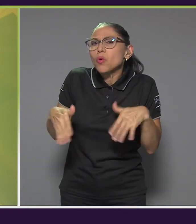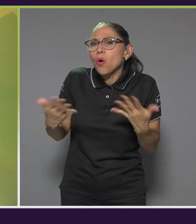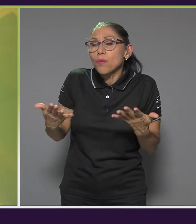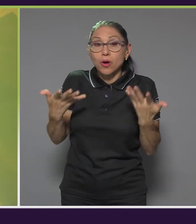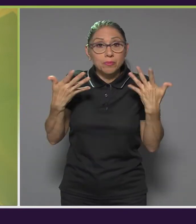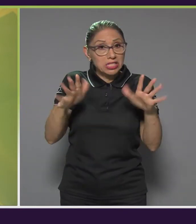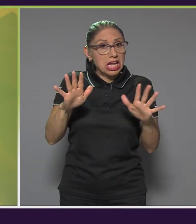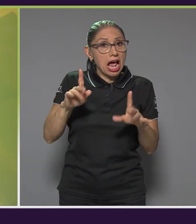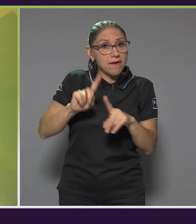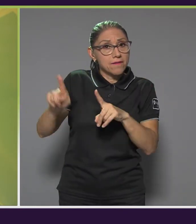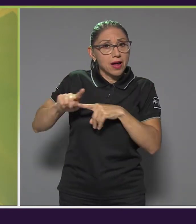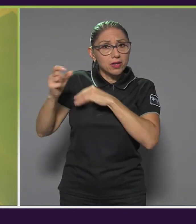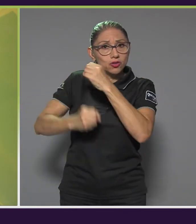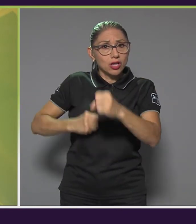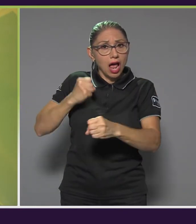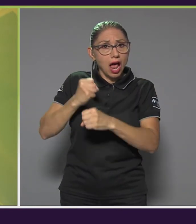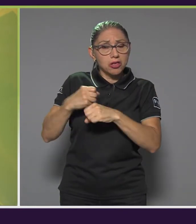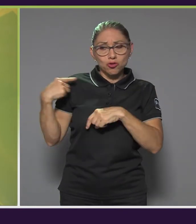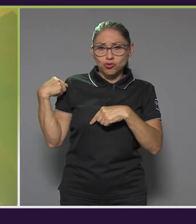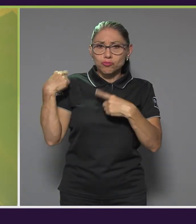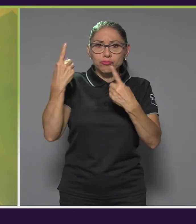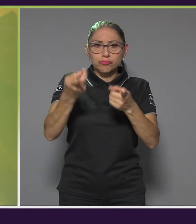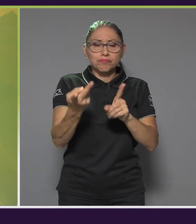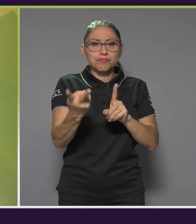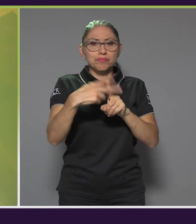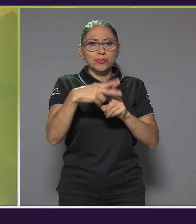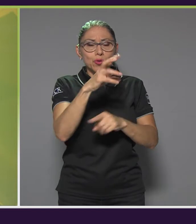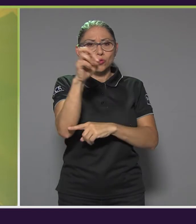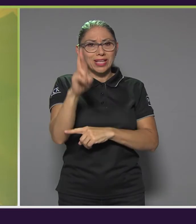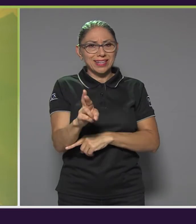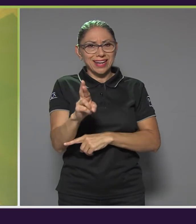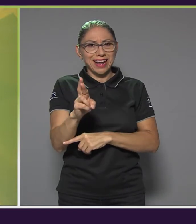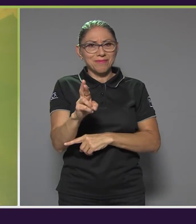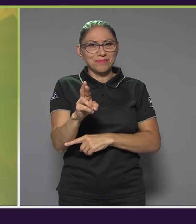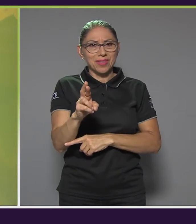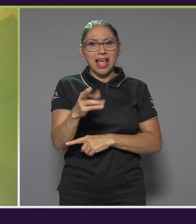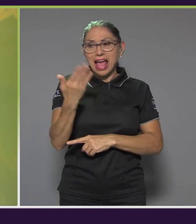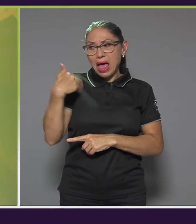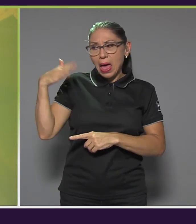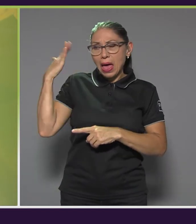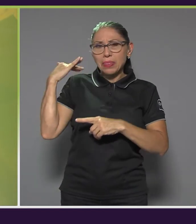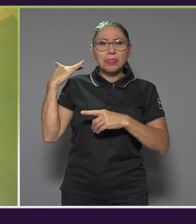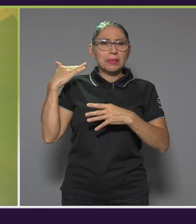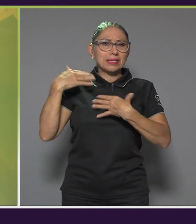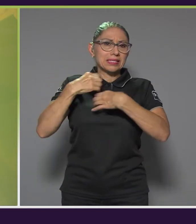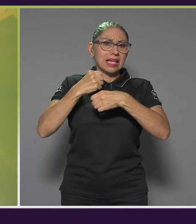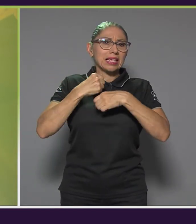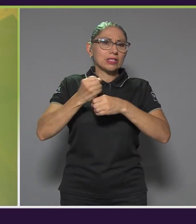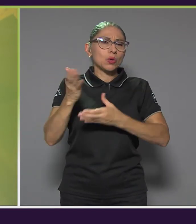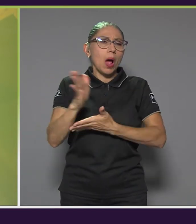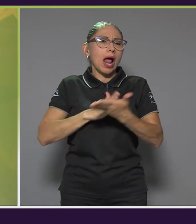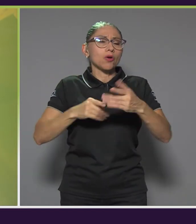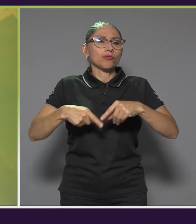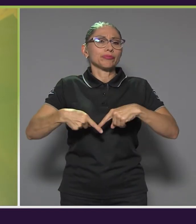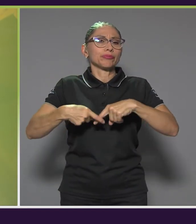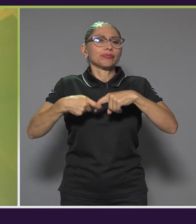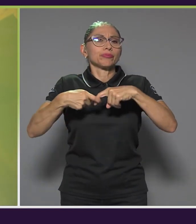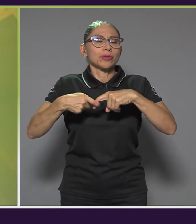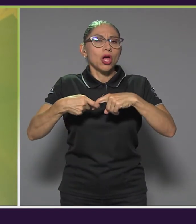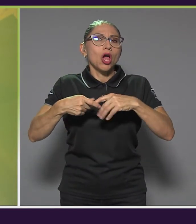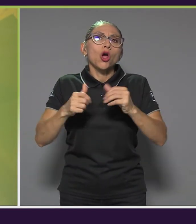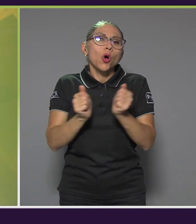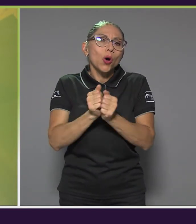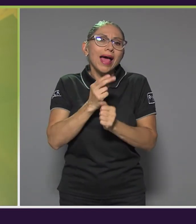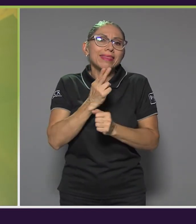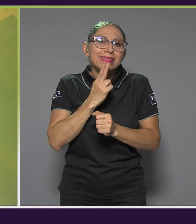varios años de implementación en Costa Rica, como decía Alex Aira, hubo como una pequeña pausa con Atillo que fue la primera ciudad que empezó a